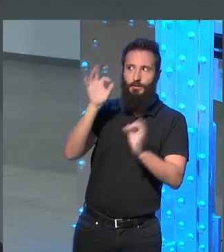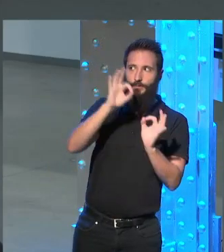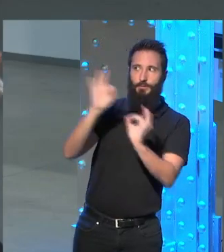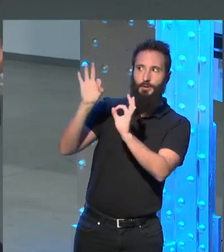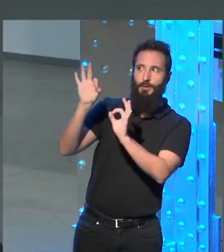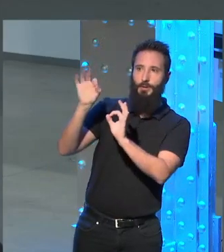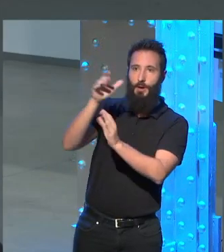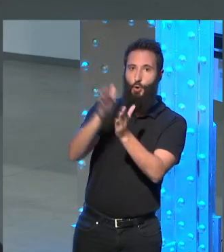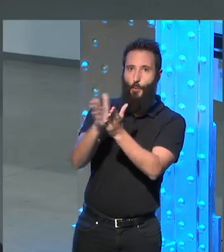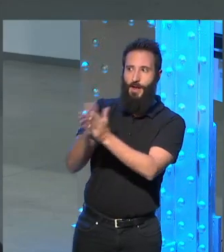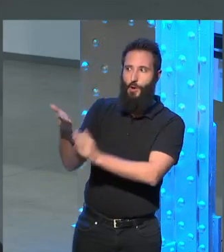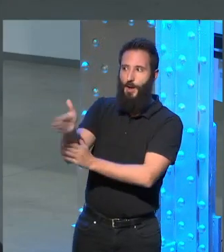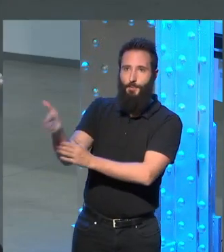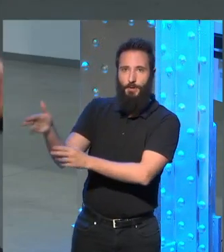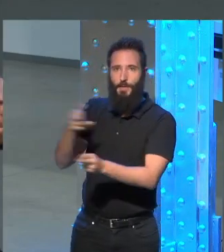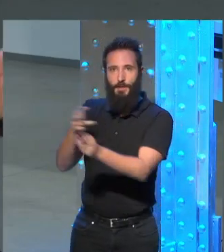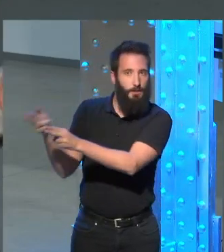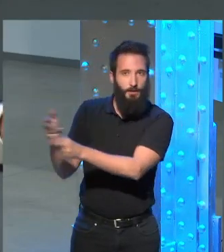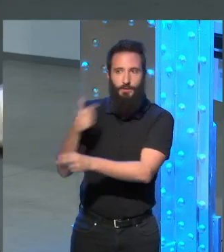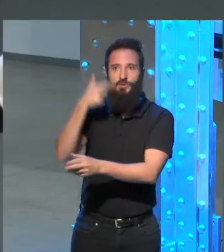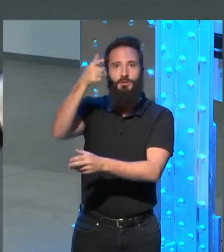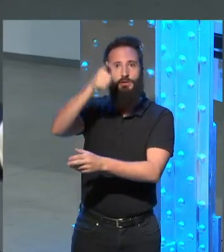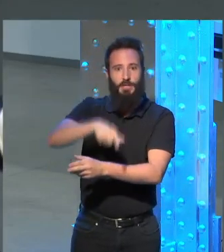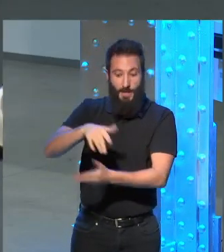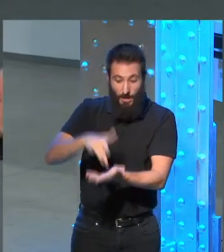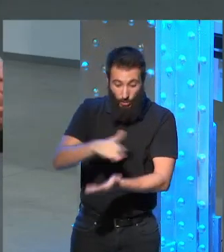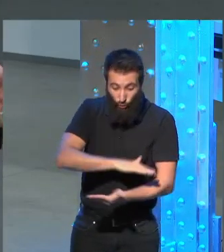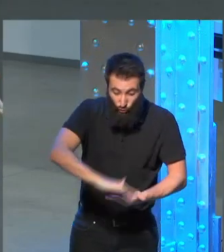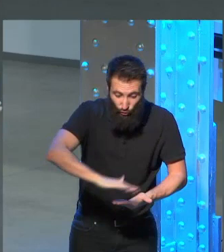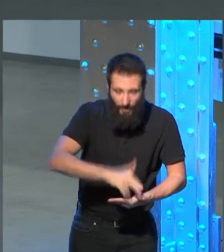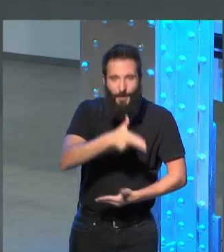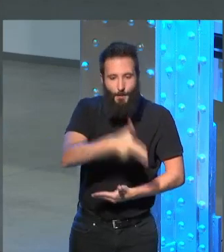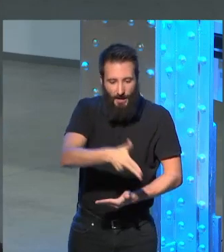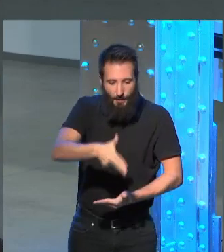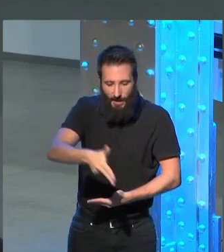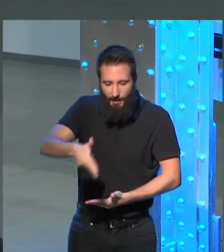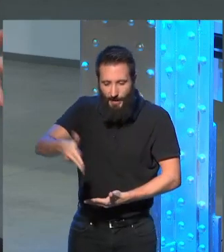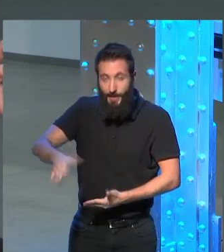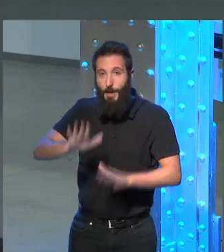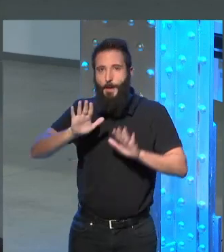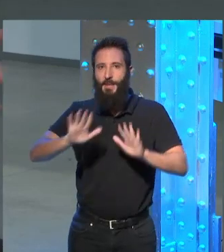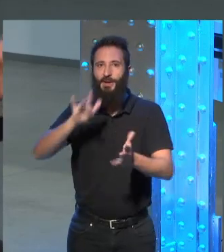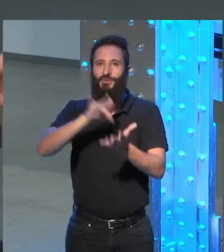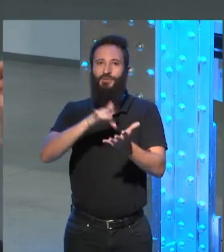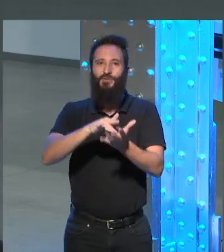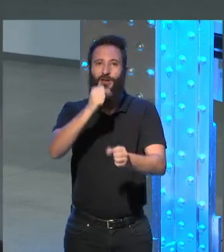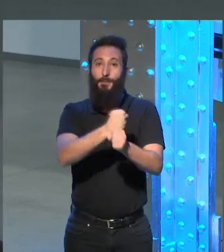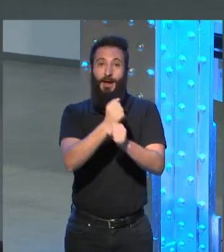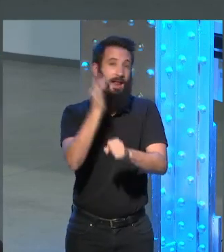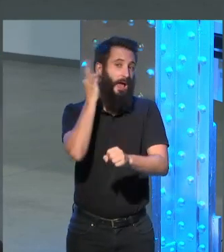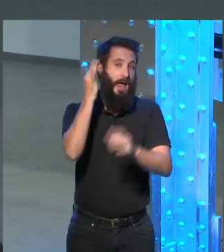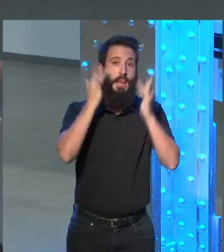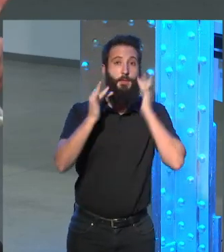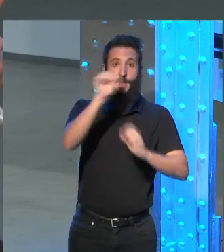matan a los otros compañeros sino cómo los rematan eran en el suelo salvo a una empleada de la